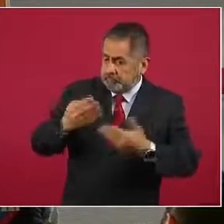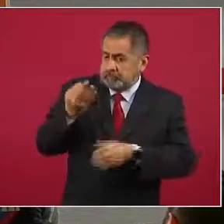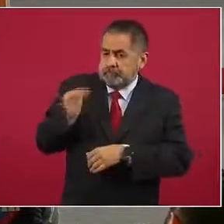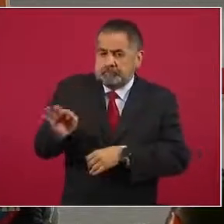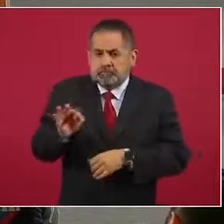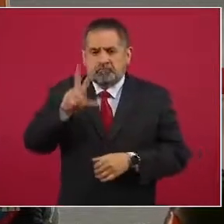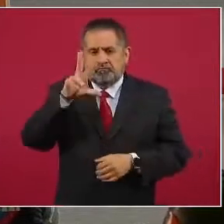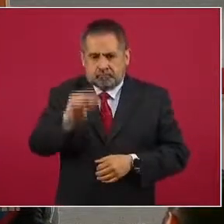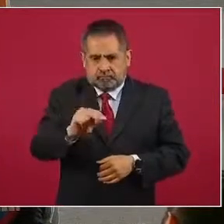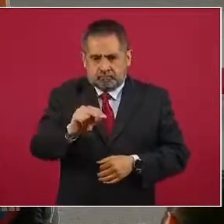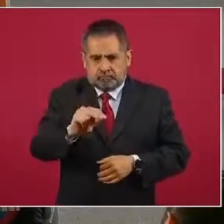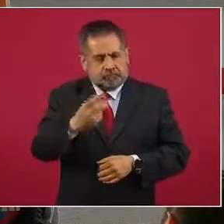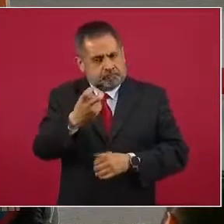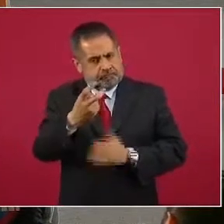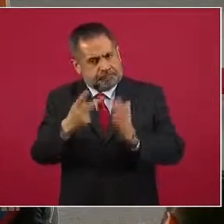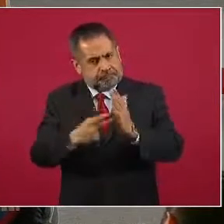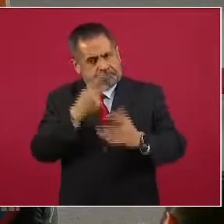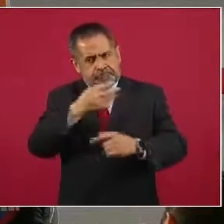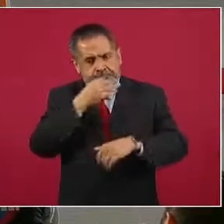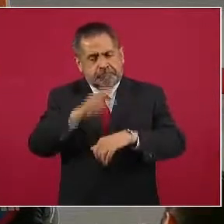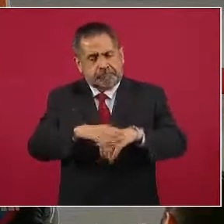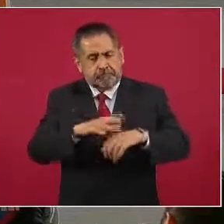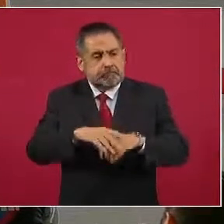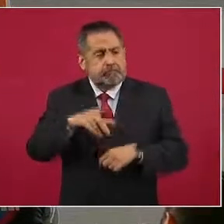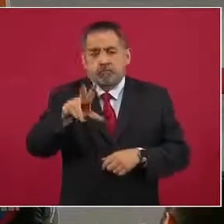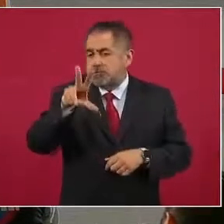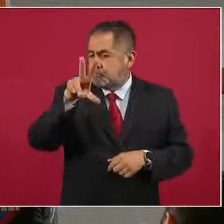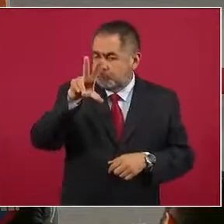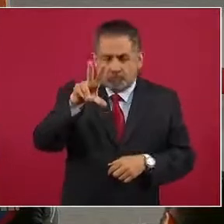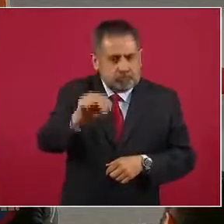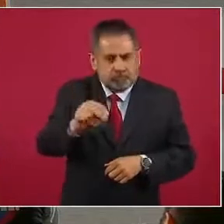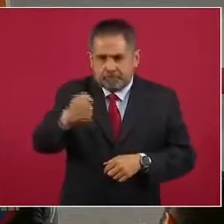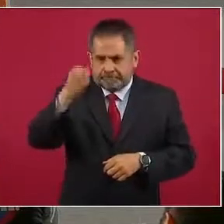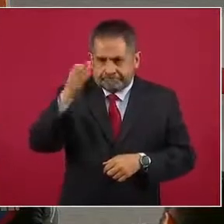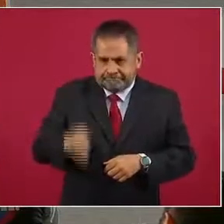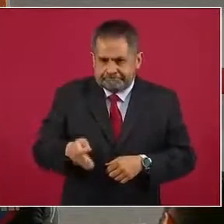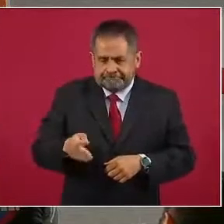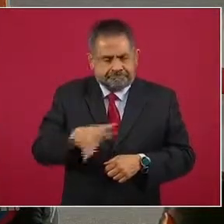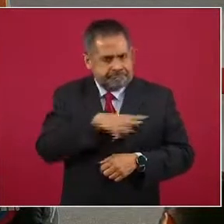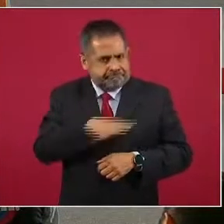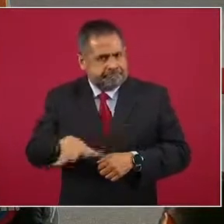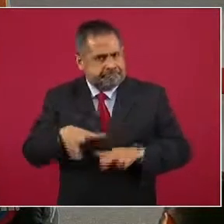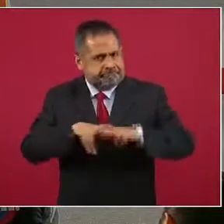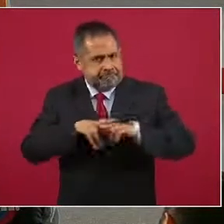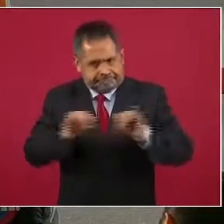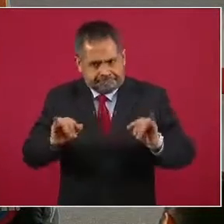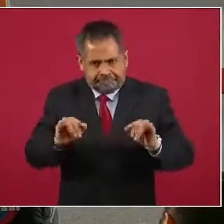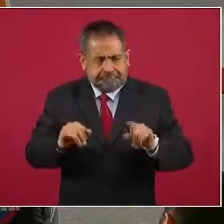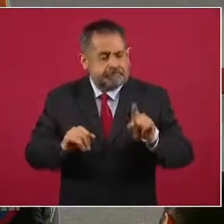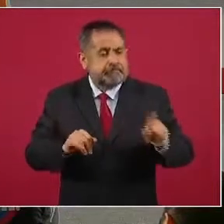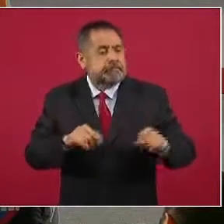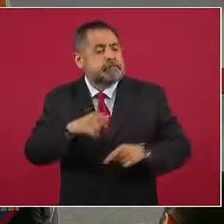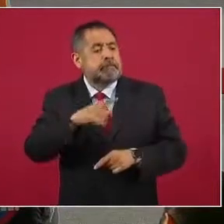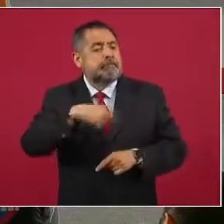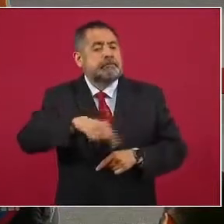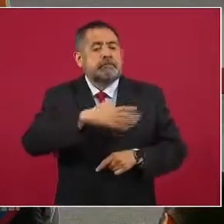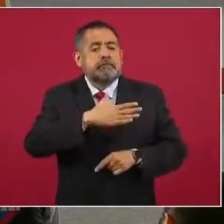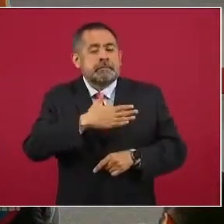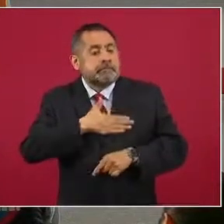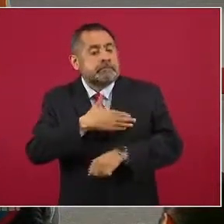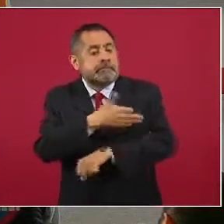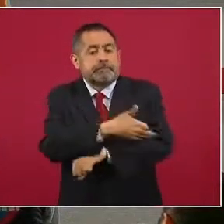consecuencia, les reitero, no acepto bajo ninguna circunstancia que miembros de mi